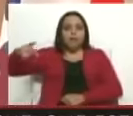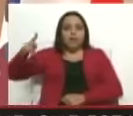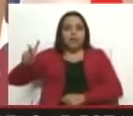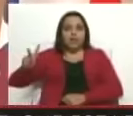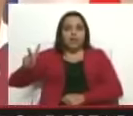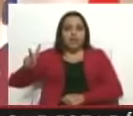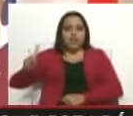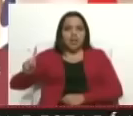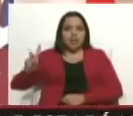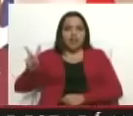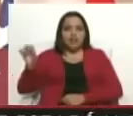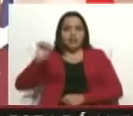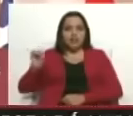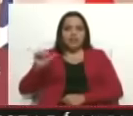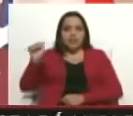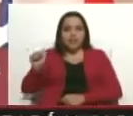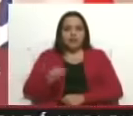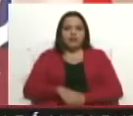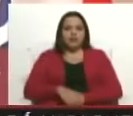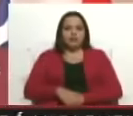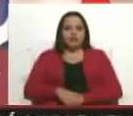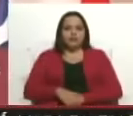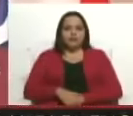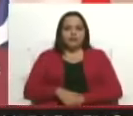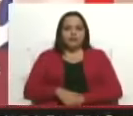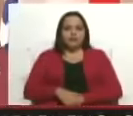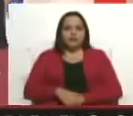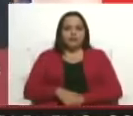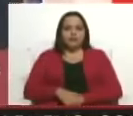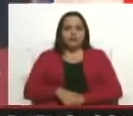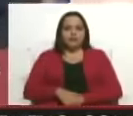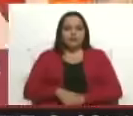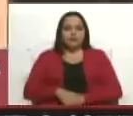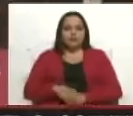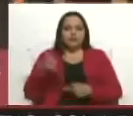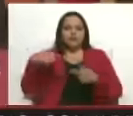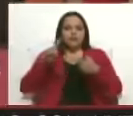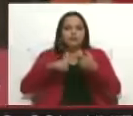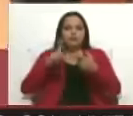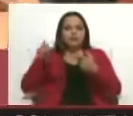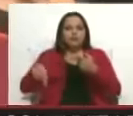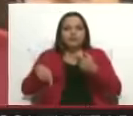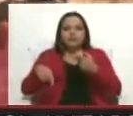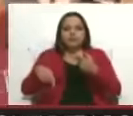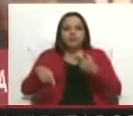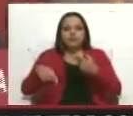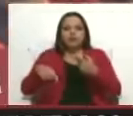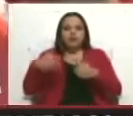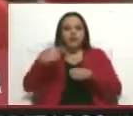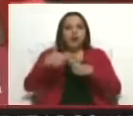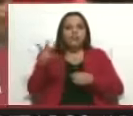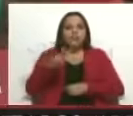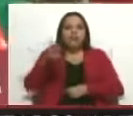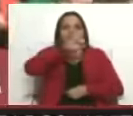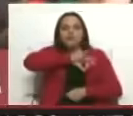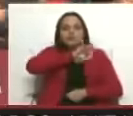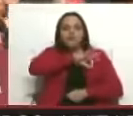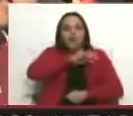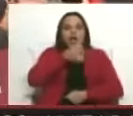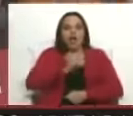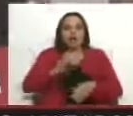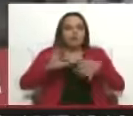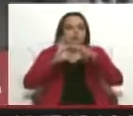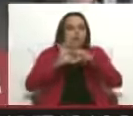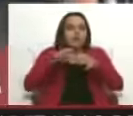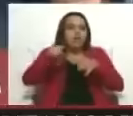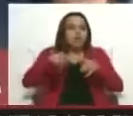de CDP, de PDVSA Social. Hemos logrado muchísimas... Esto es una gran